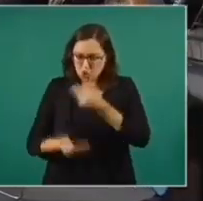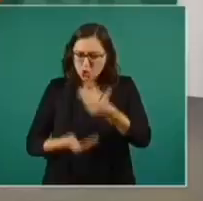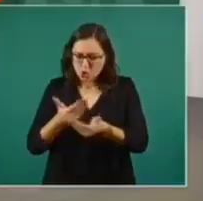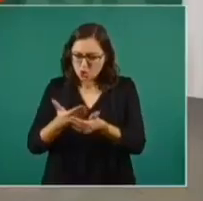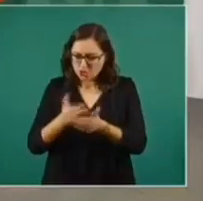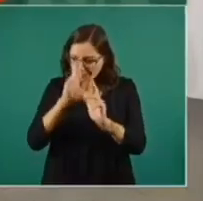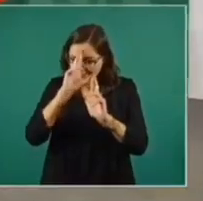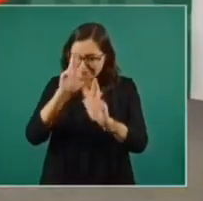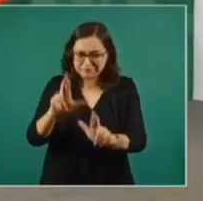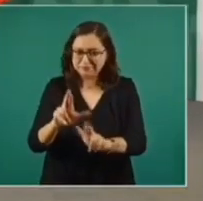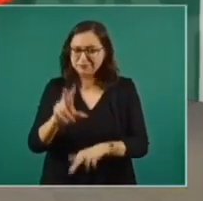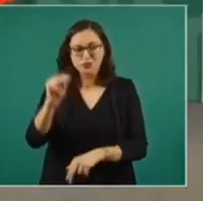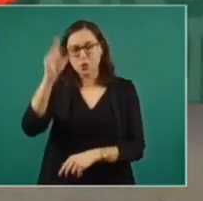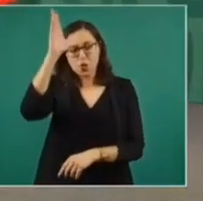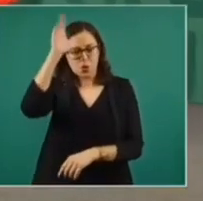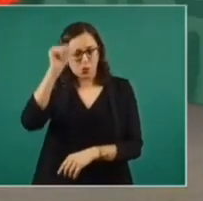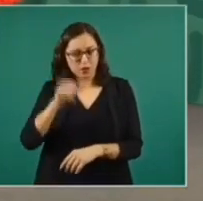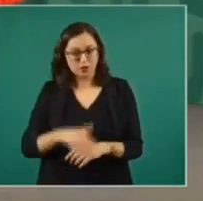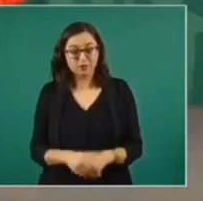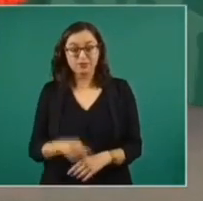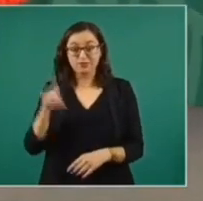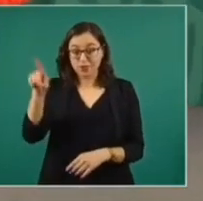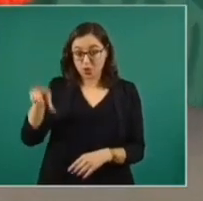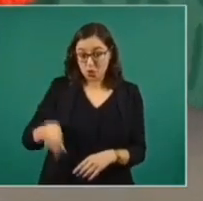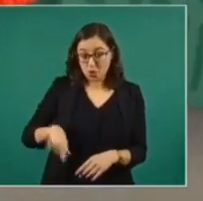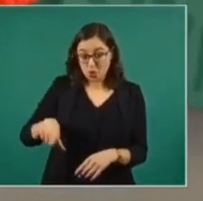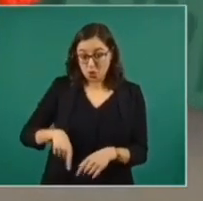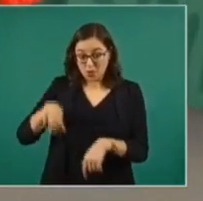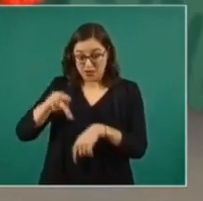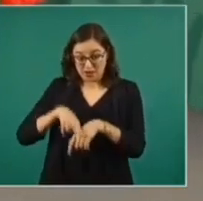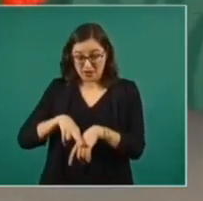no creo que el dinero que se le envía al gobierno del Estado